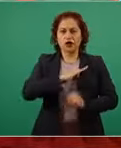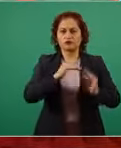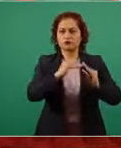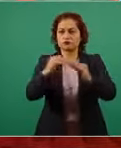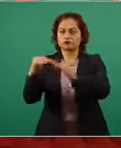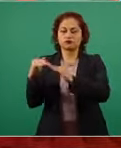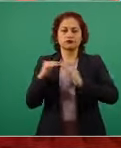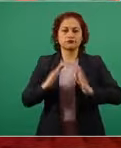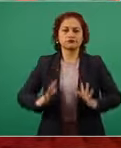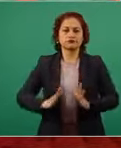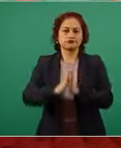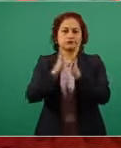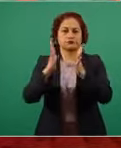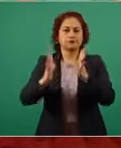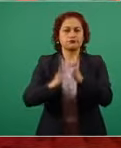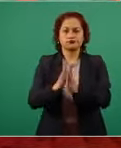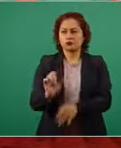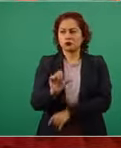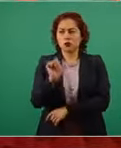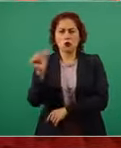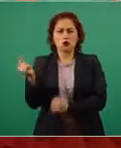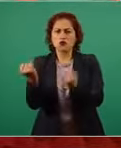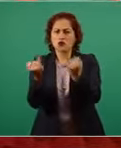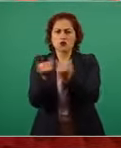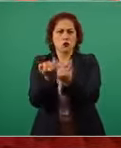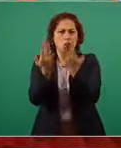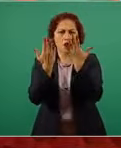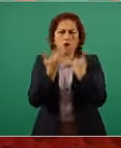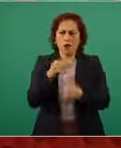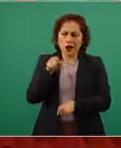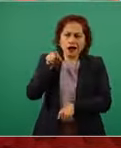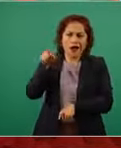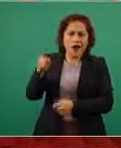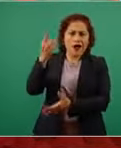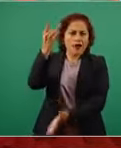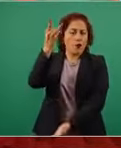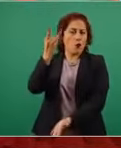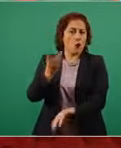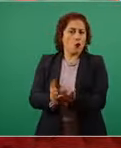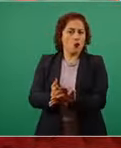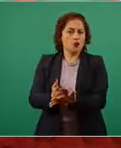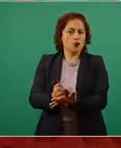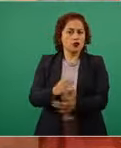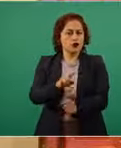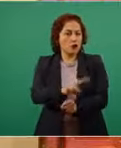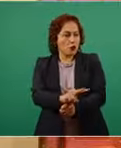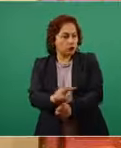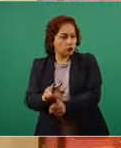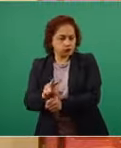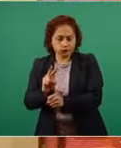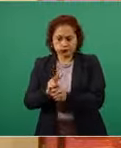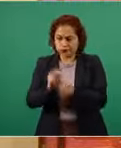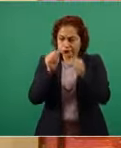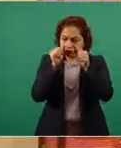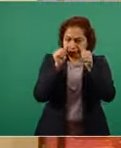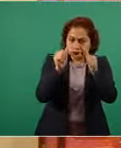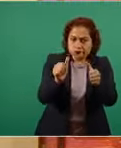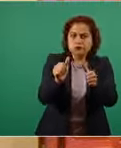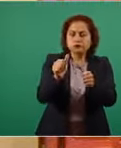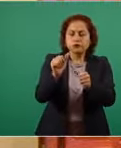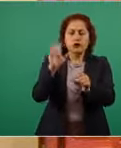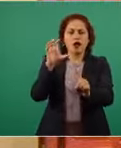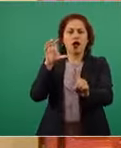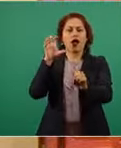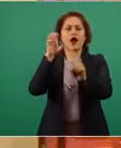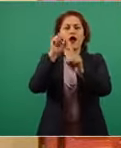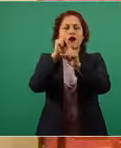Nadie se ha preocupado tanto como él por hacer realidad ese ideal